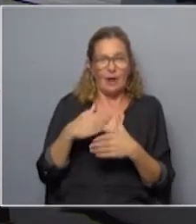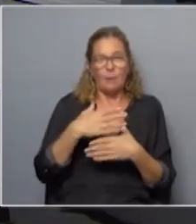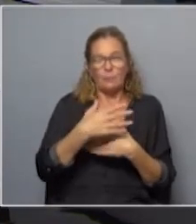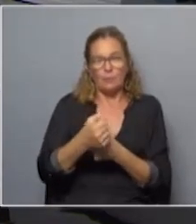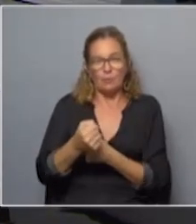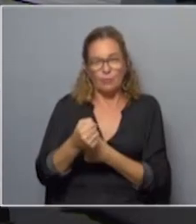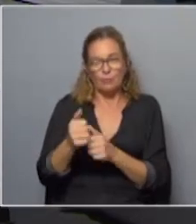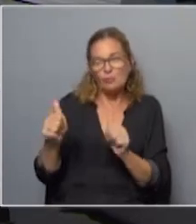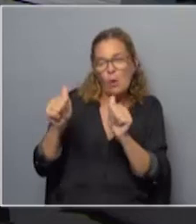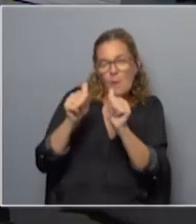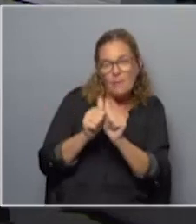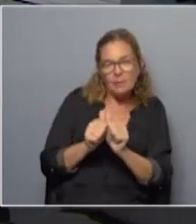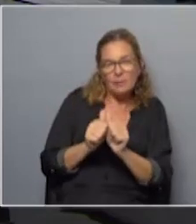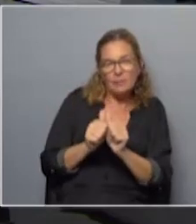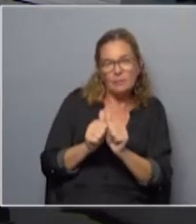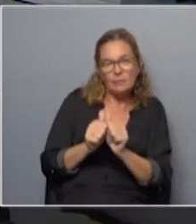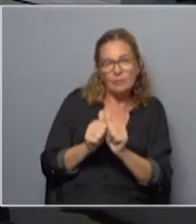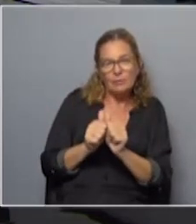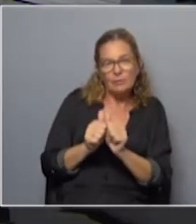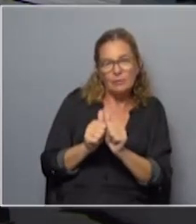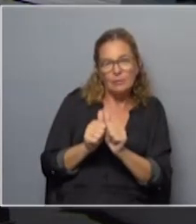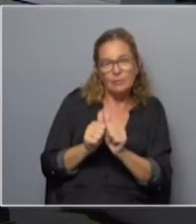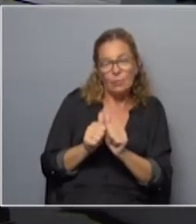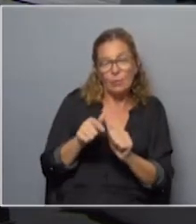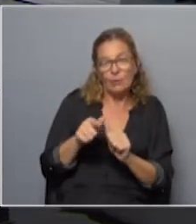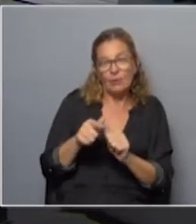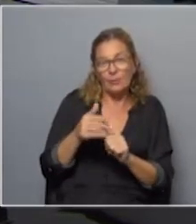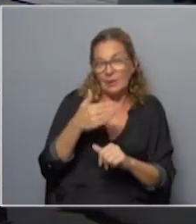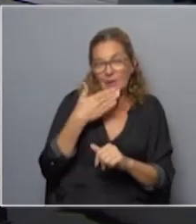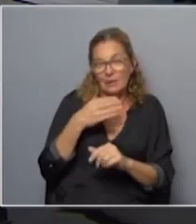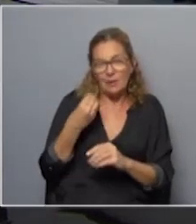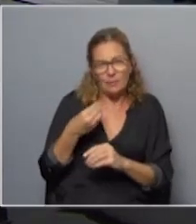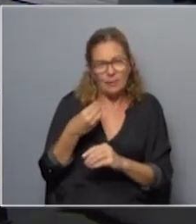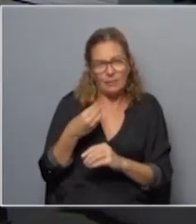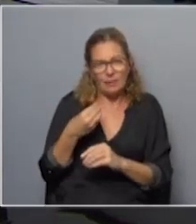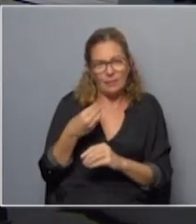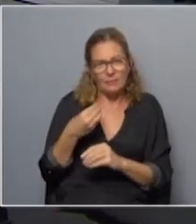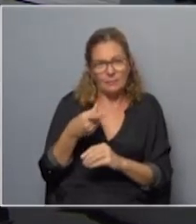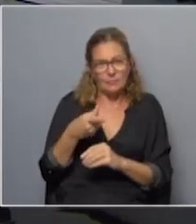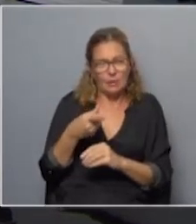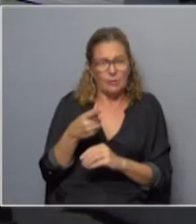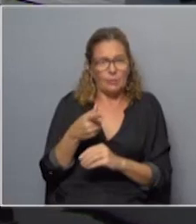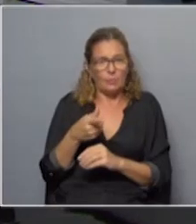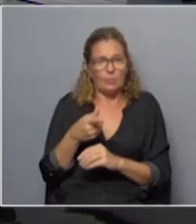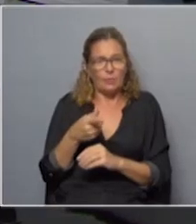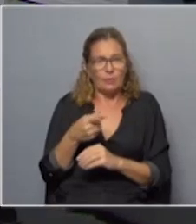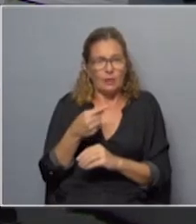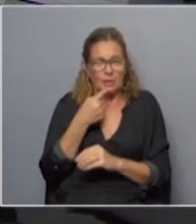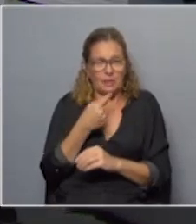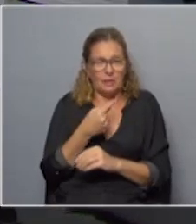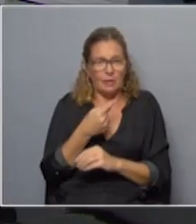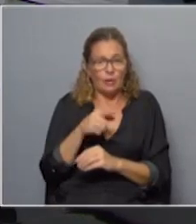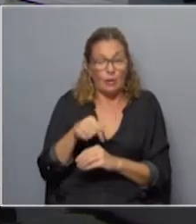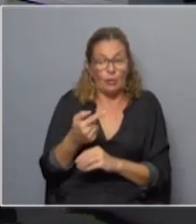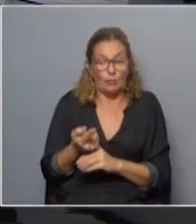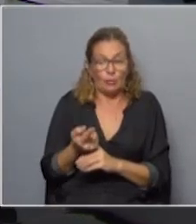de acompañamiento una cosa es que no entienda lo que pasa yo no veo ningún inconveniente en que lo diga otra